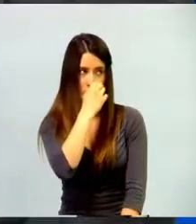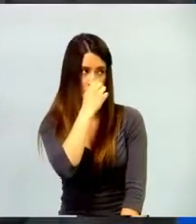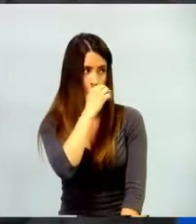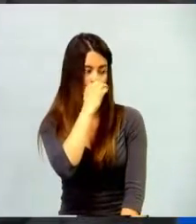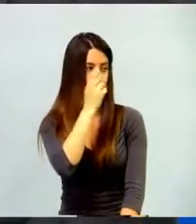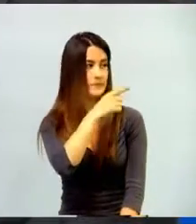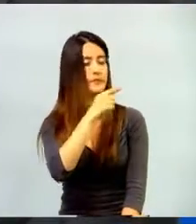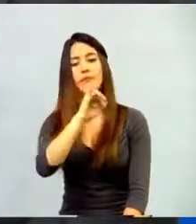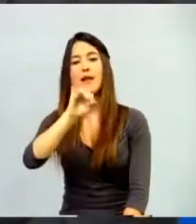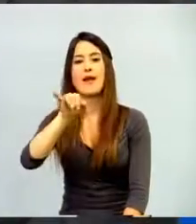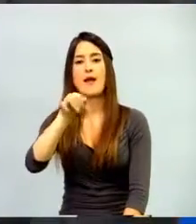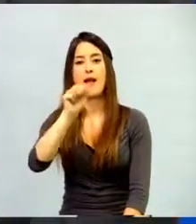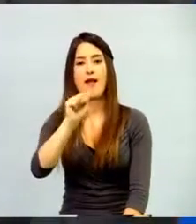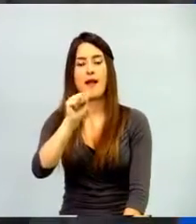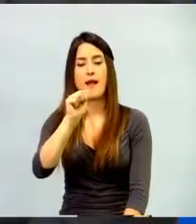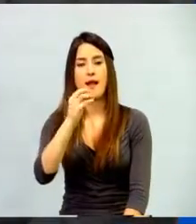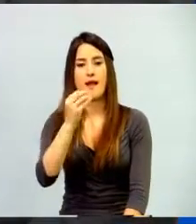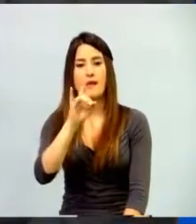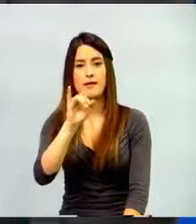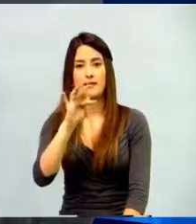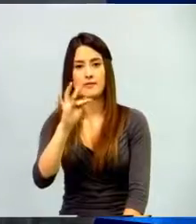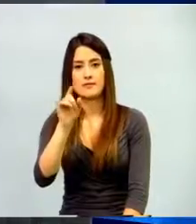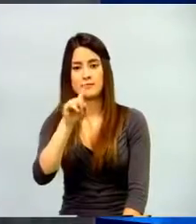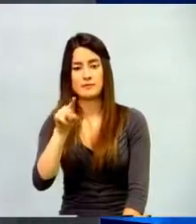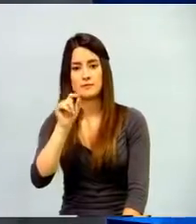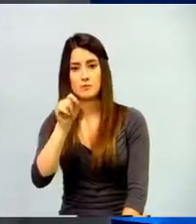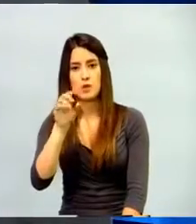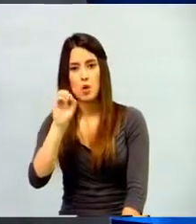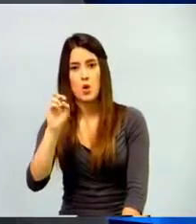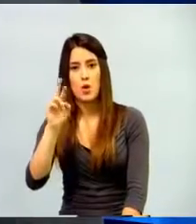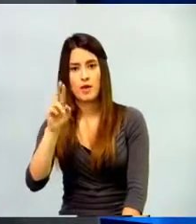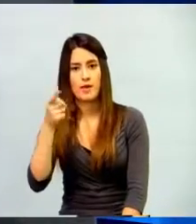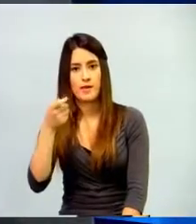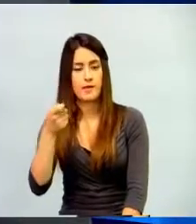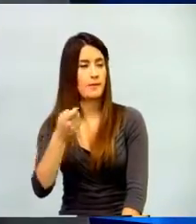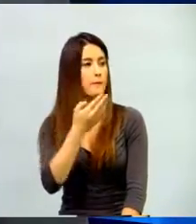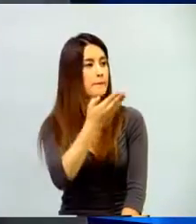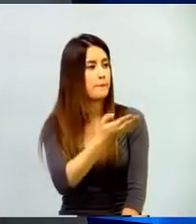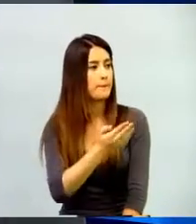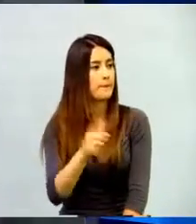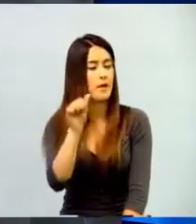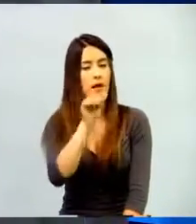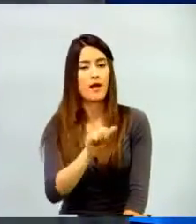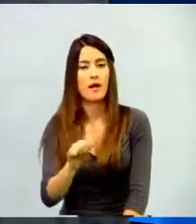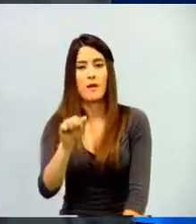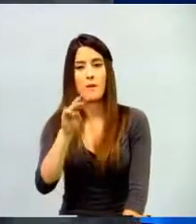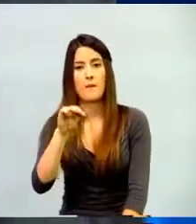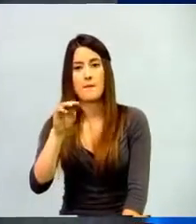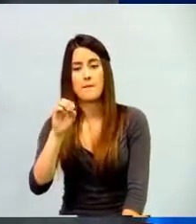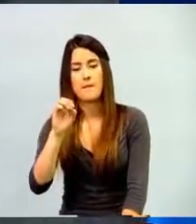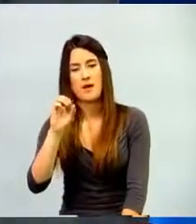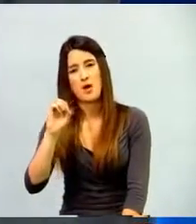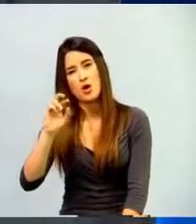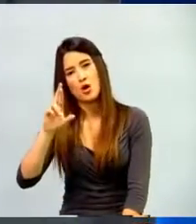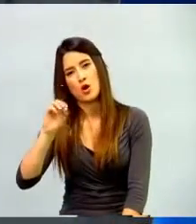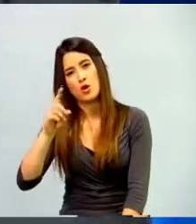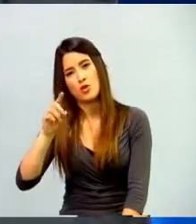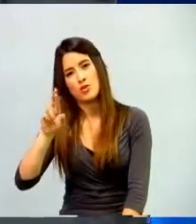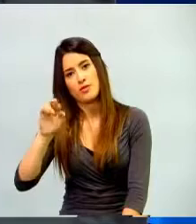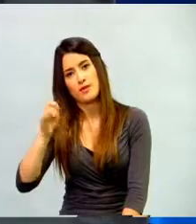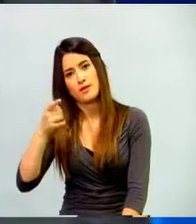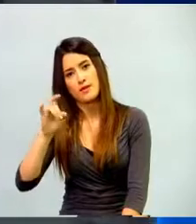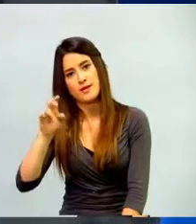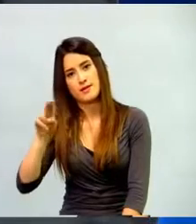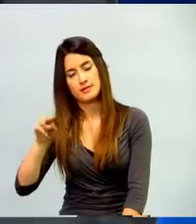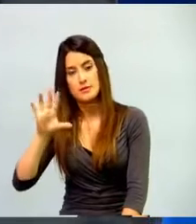Hackits.org. Bueno, perfecto. Marta Patricia. Arroba Mar Rodríguez 59. Bien, perfecto. Pues